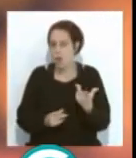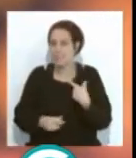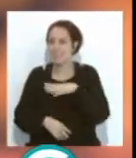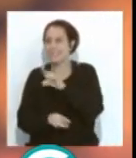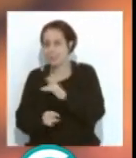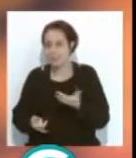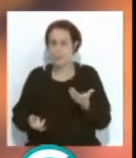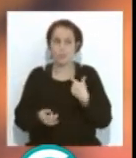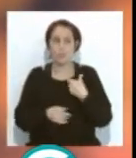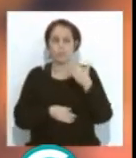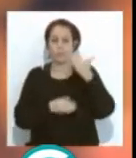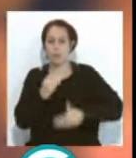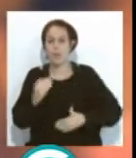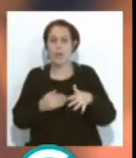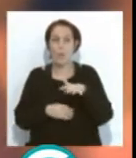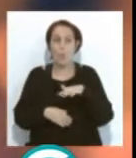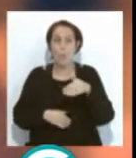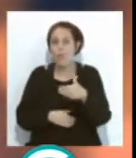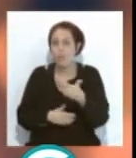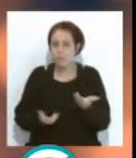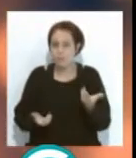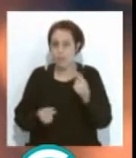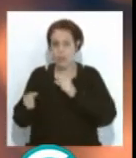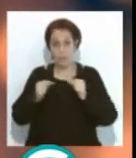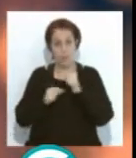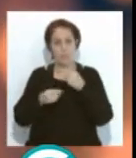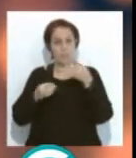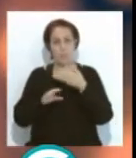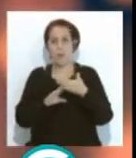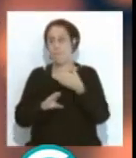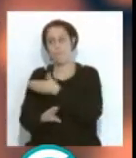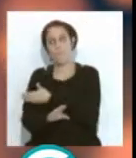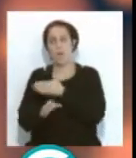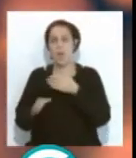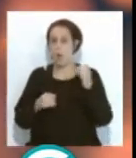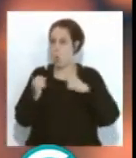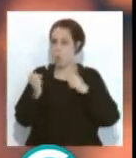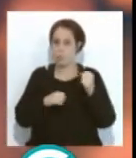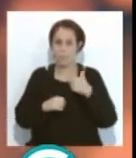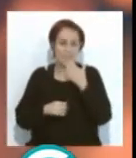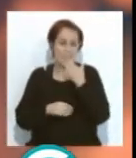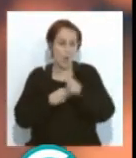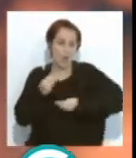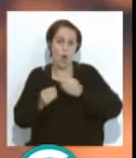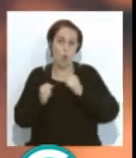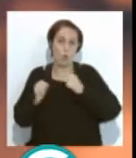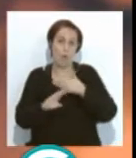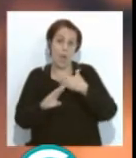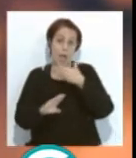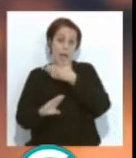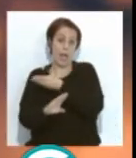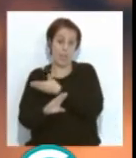que sí, o en qué momento corta o en qué momento no corta. Bueno, esto es el debate eterno de las preliminares, evidentemente, y de si haces un concurso previo